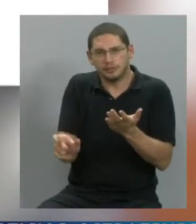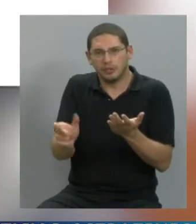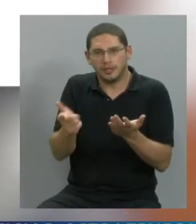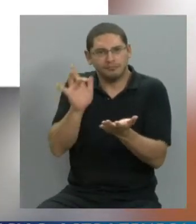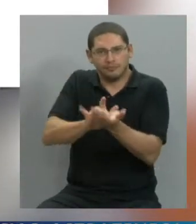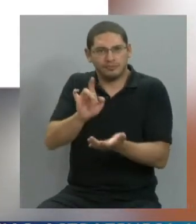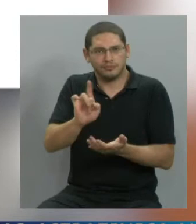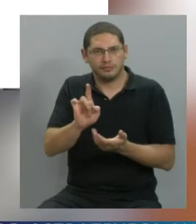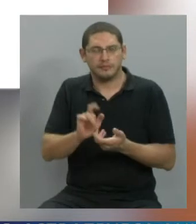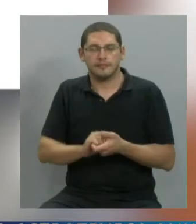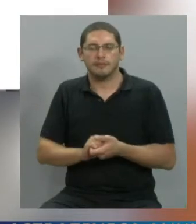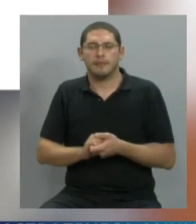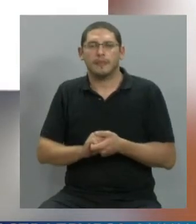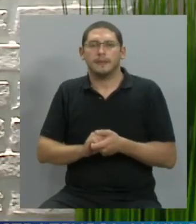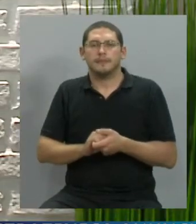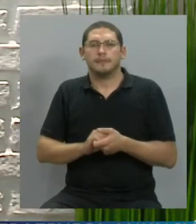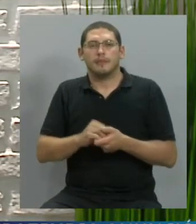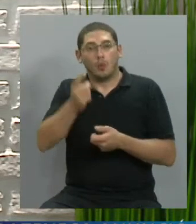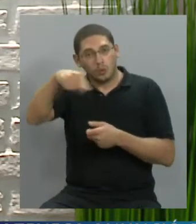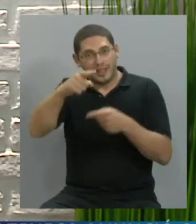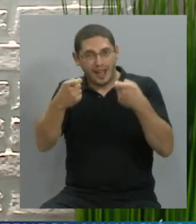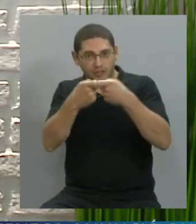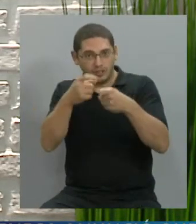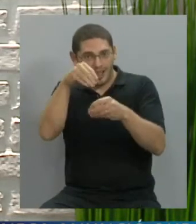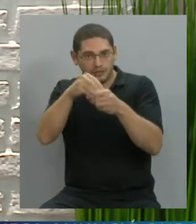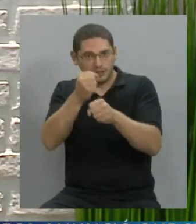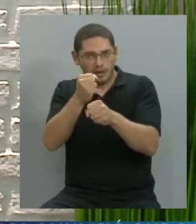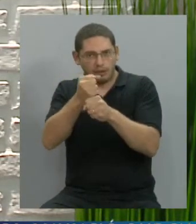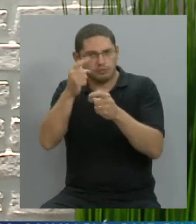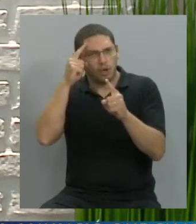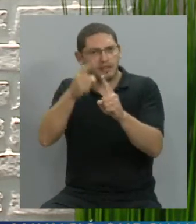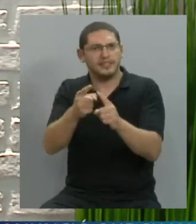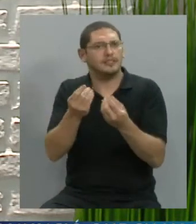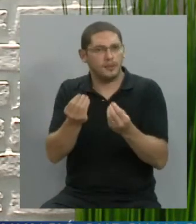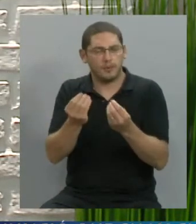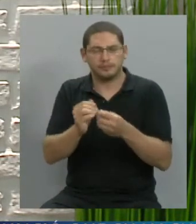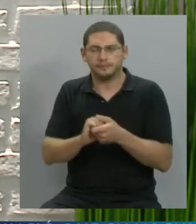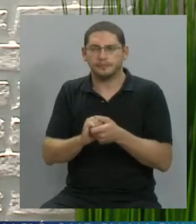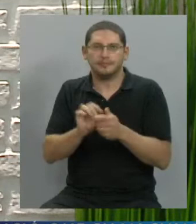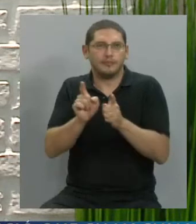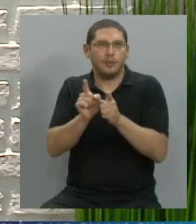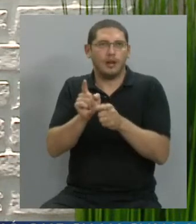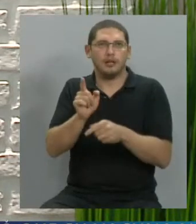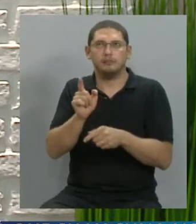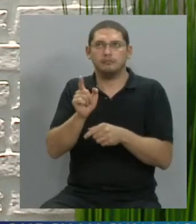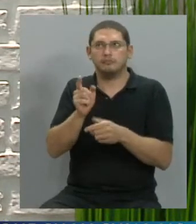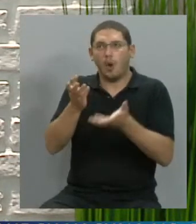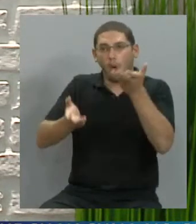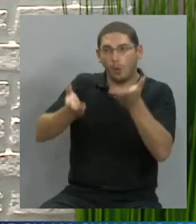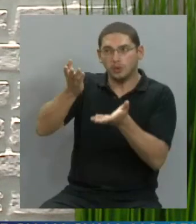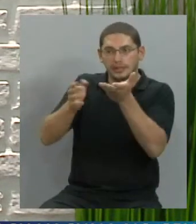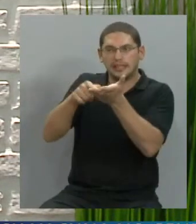Dentro de esta asociación me imagino que ustedes persiguen, es una forma, entre comillas lo digo, persiguen la justicia